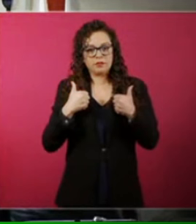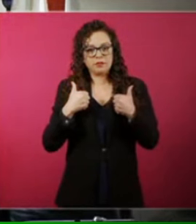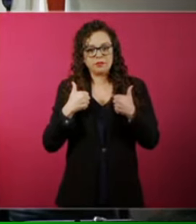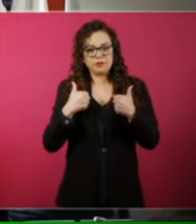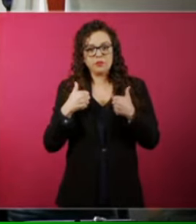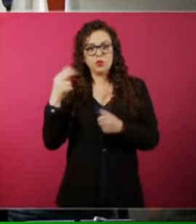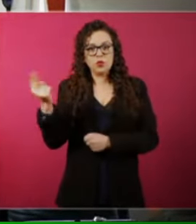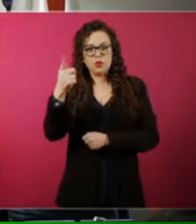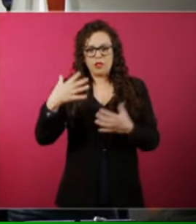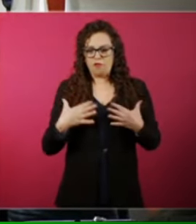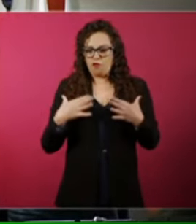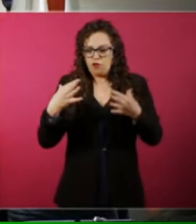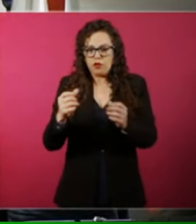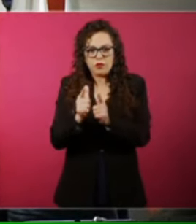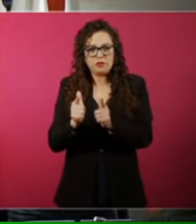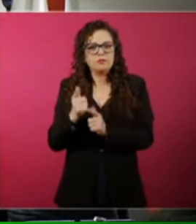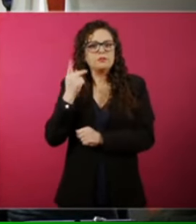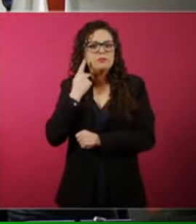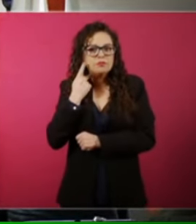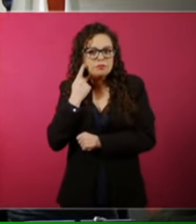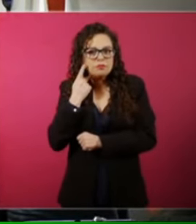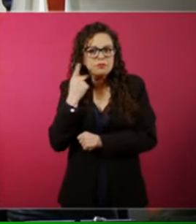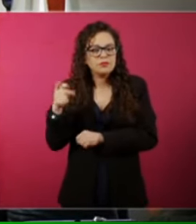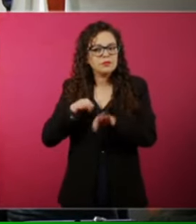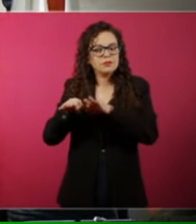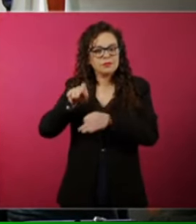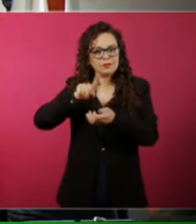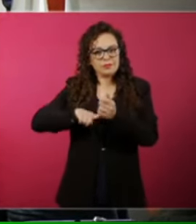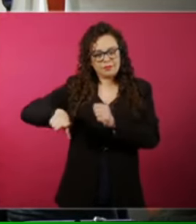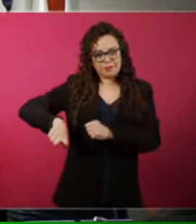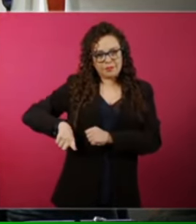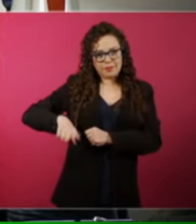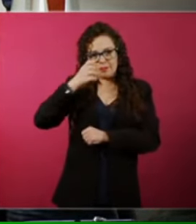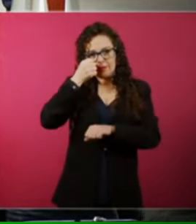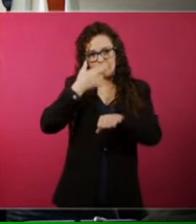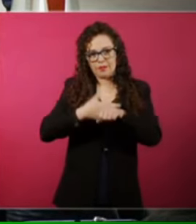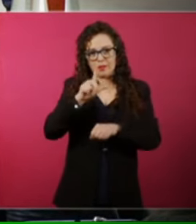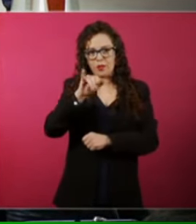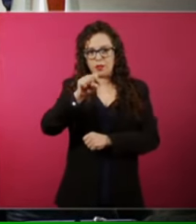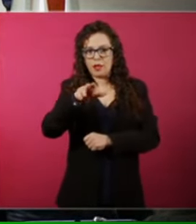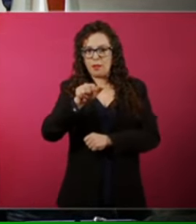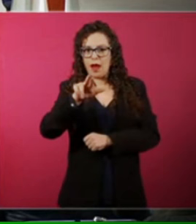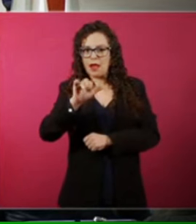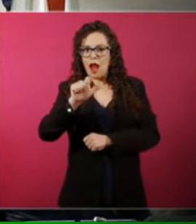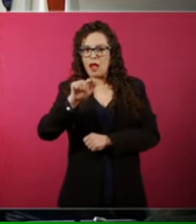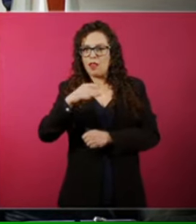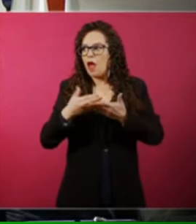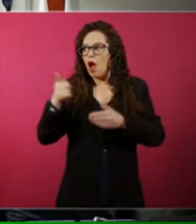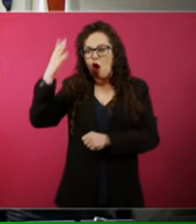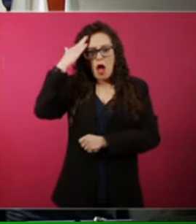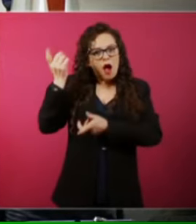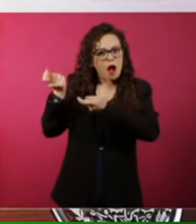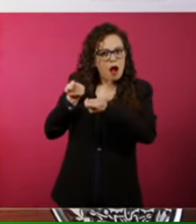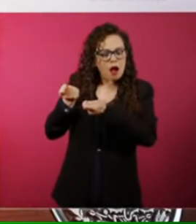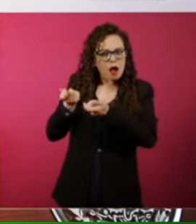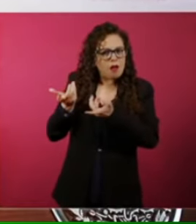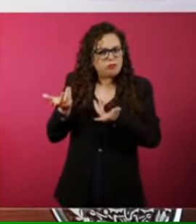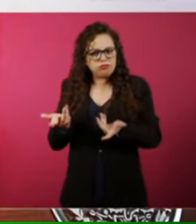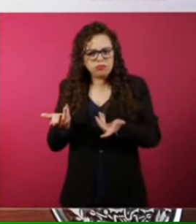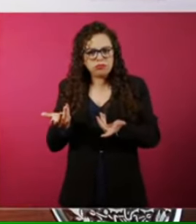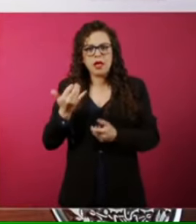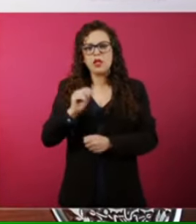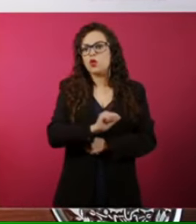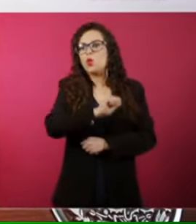una mujer joven que tengo entendida es funcionaria de su gobierno, que es la secretaria de Gobernación, Luisa María Alcalde, y también diversos funcionarios que pueden